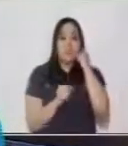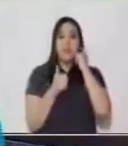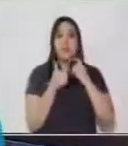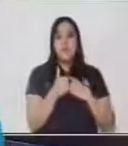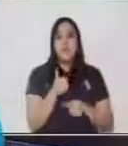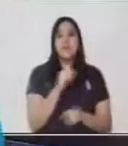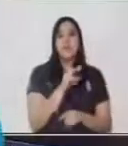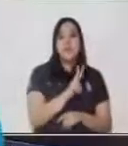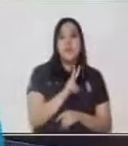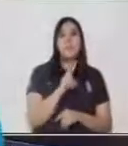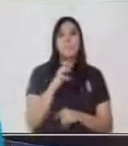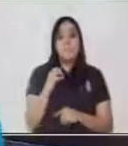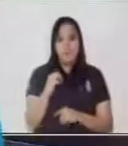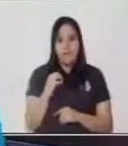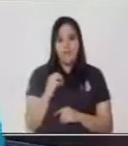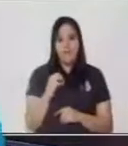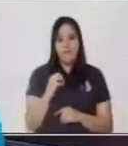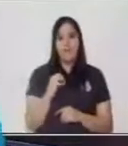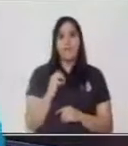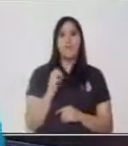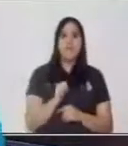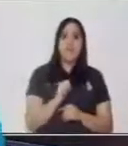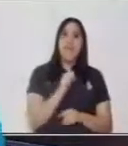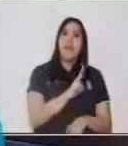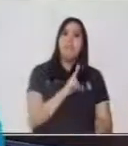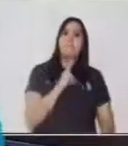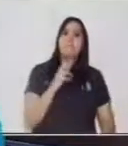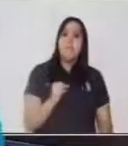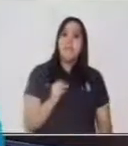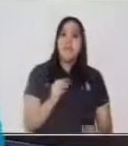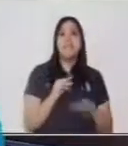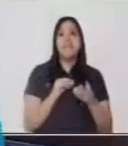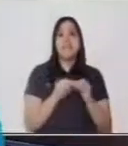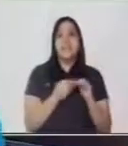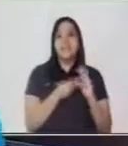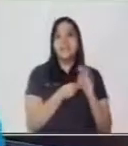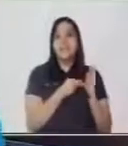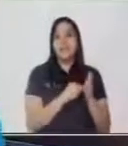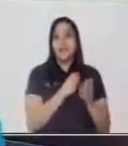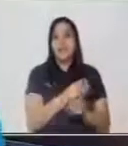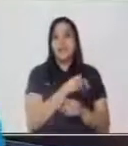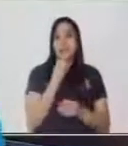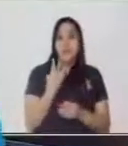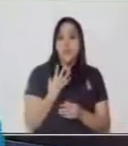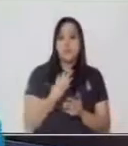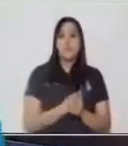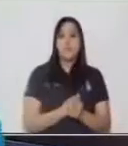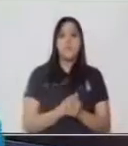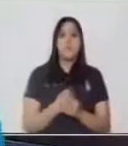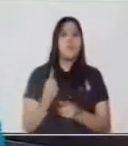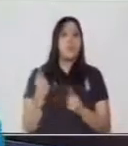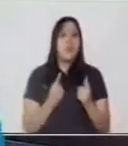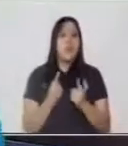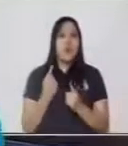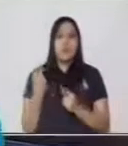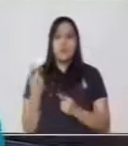es 20. 20 es su valor relativo. ¿Cuál de ellos está en las centenas?